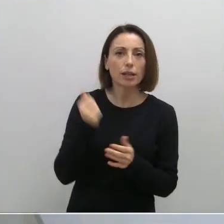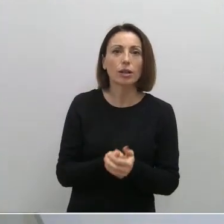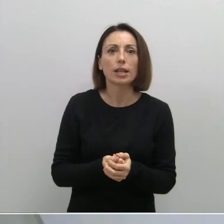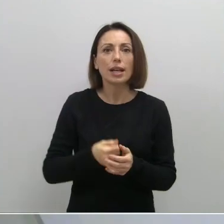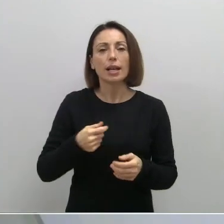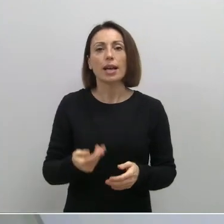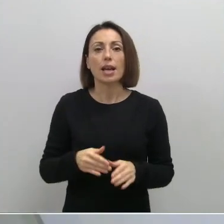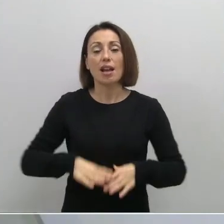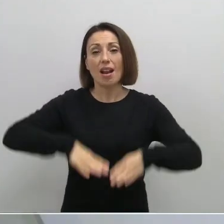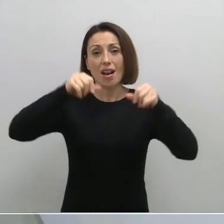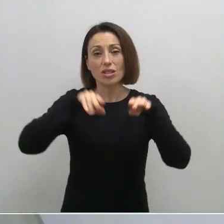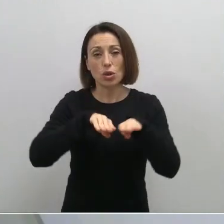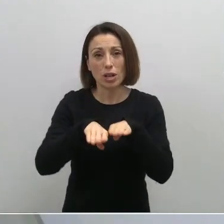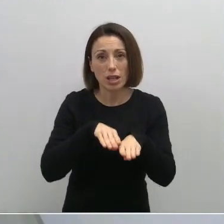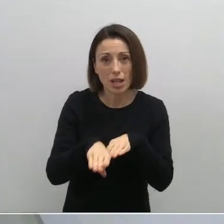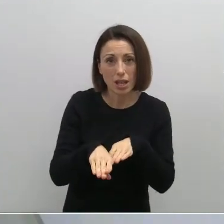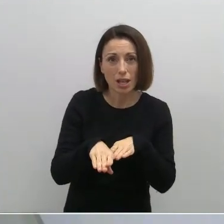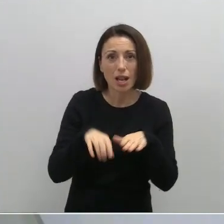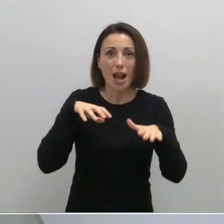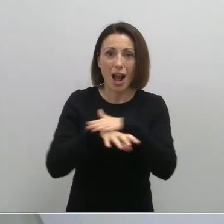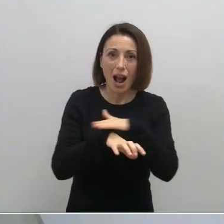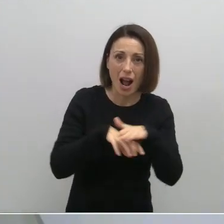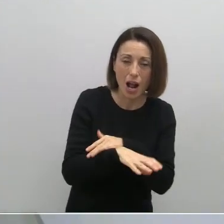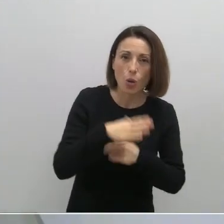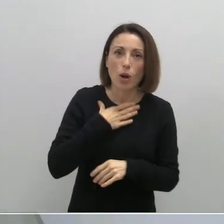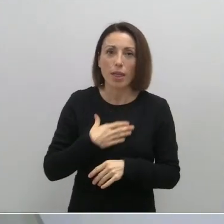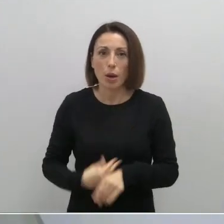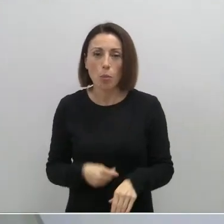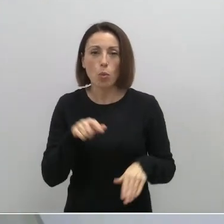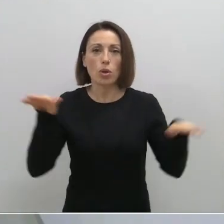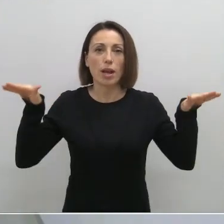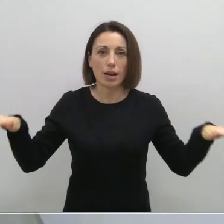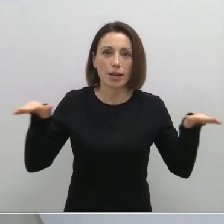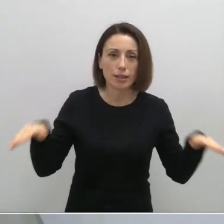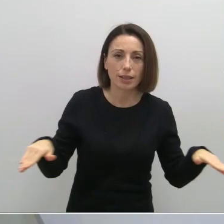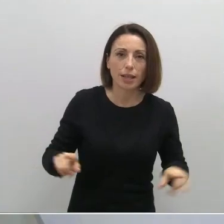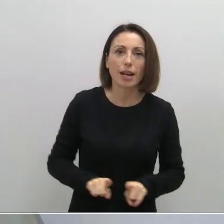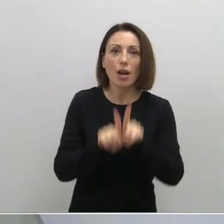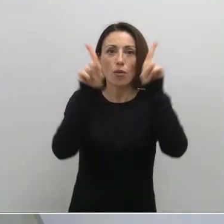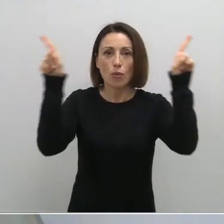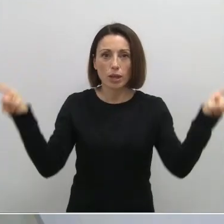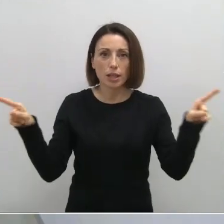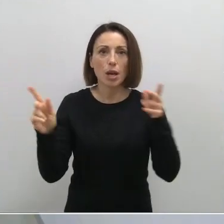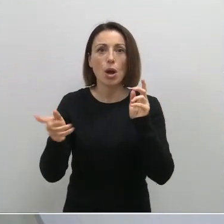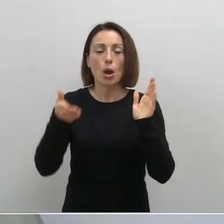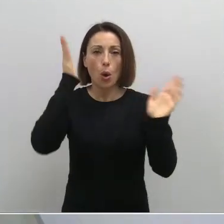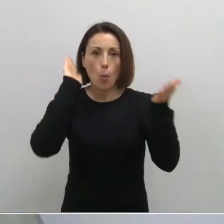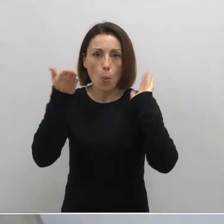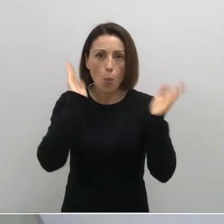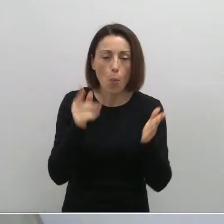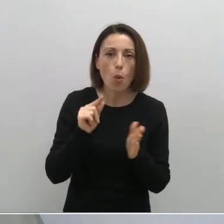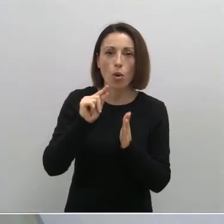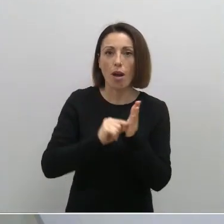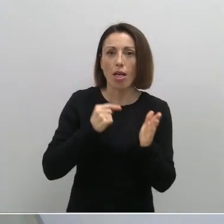Torres de Cotillas, Alguazas, Murcia, Águilas, Alcantarilla, Fuente Álamo, La Unión Mula, Cieza, Mazarrón